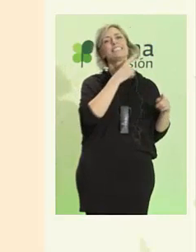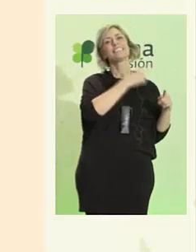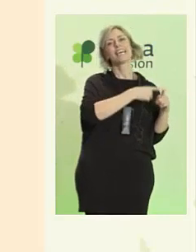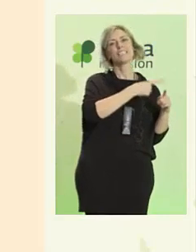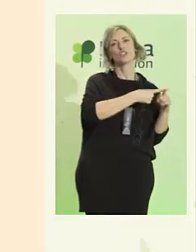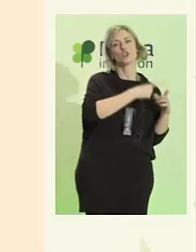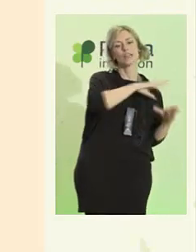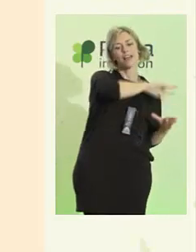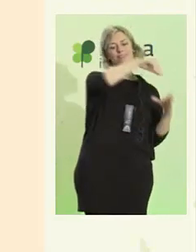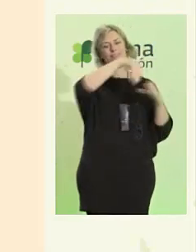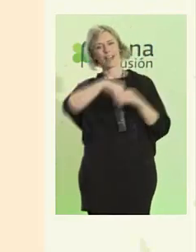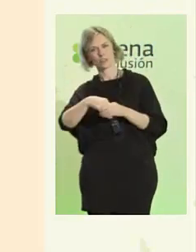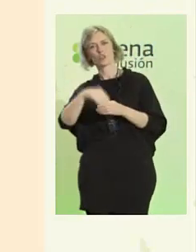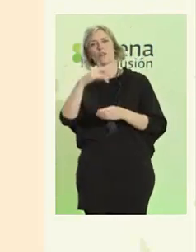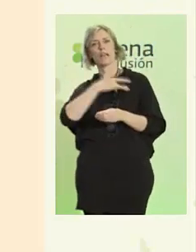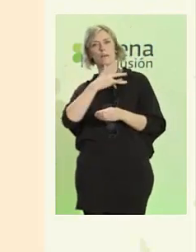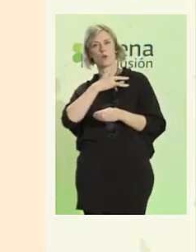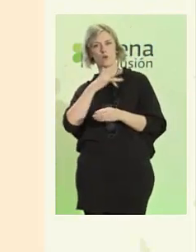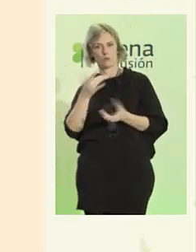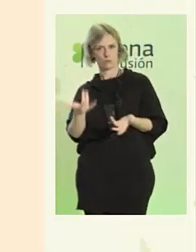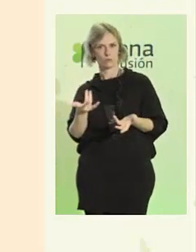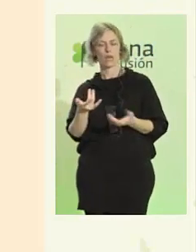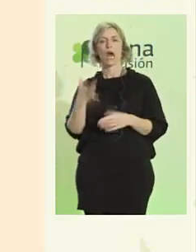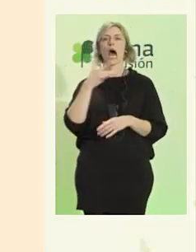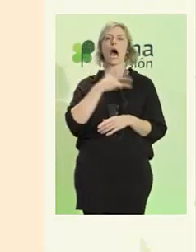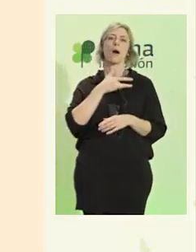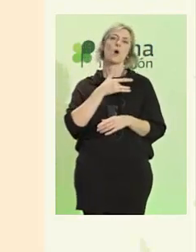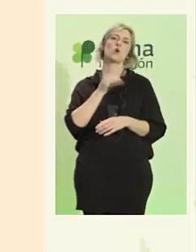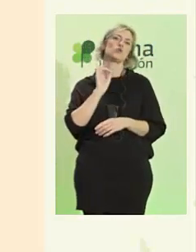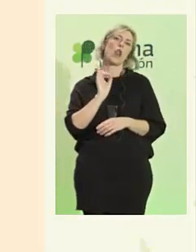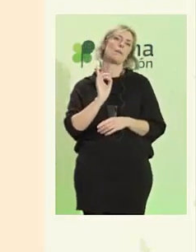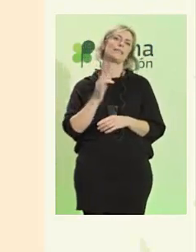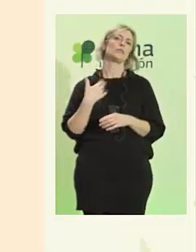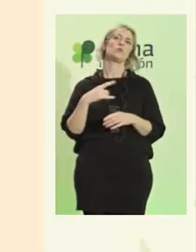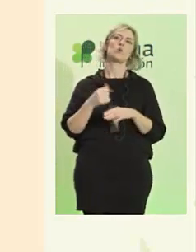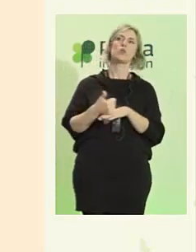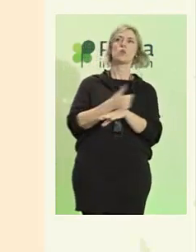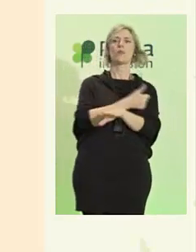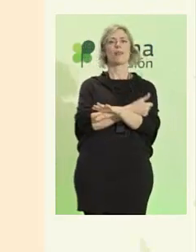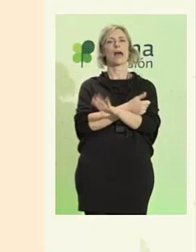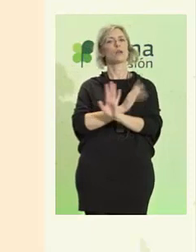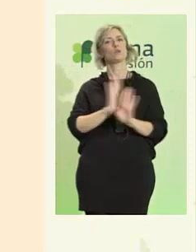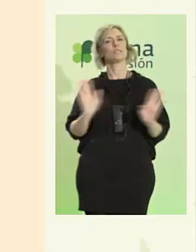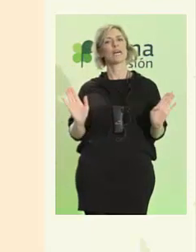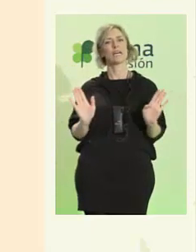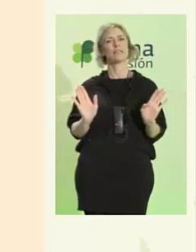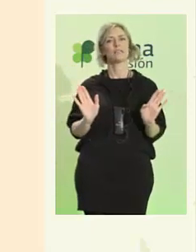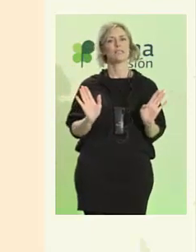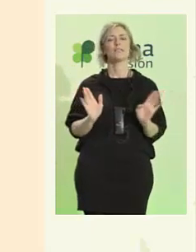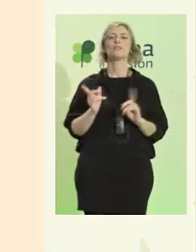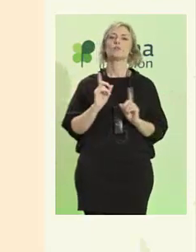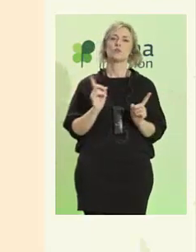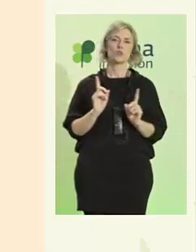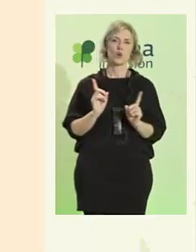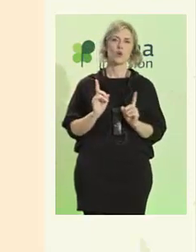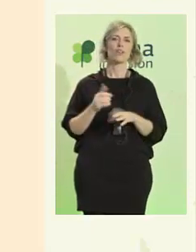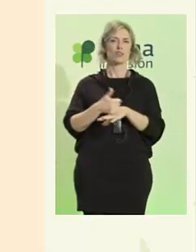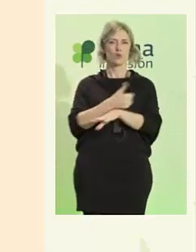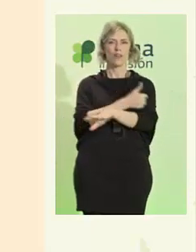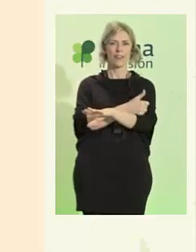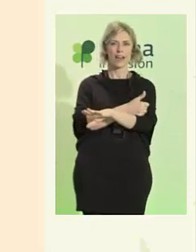El amor no es solo el resultado de ser un ciudadano, sino también es el punto de partida de la ciudadanía.